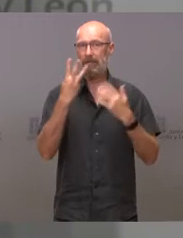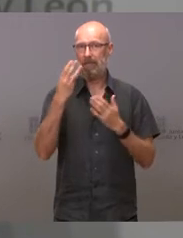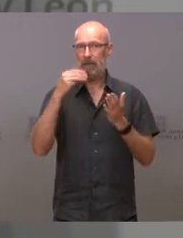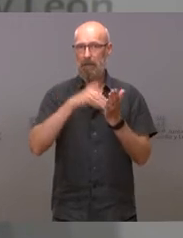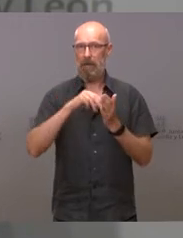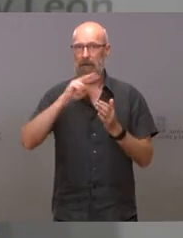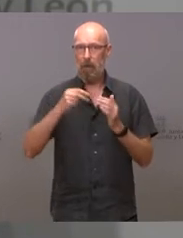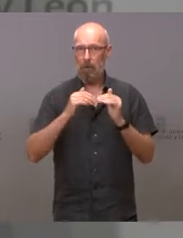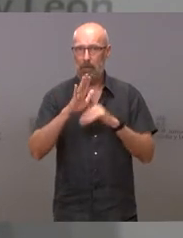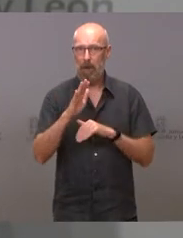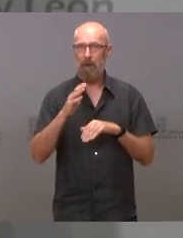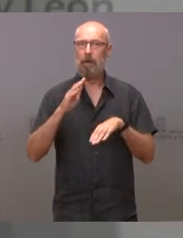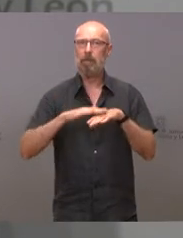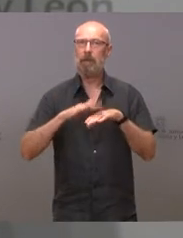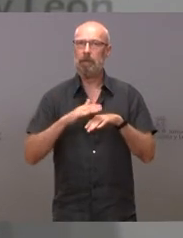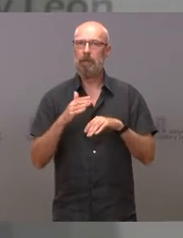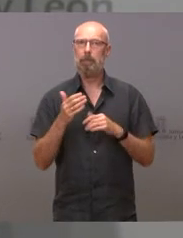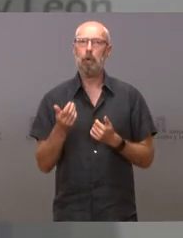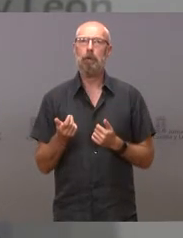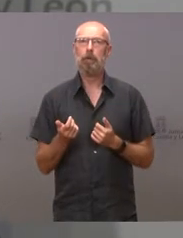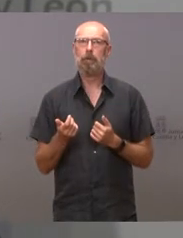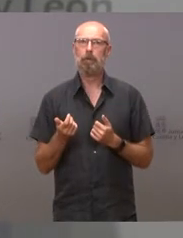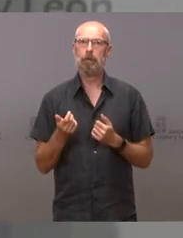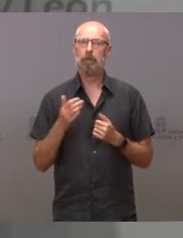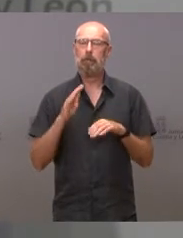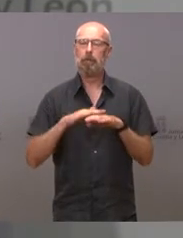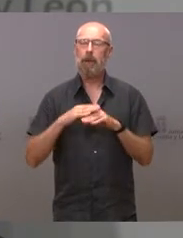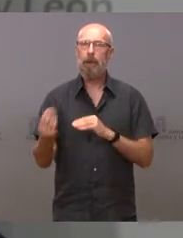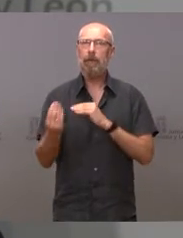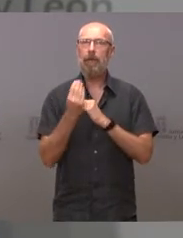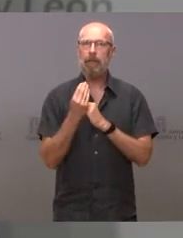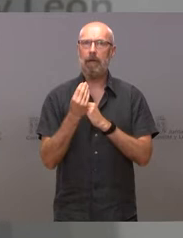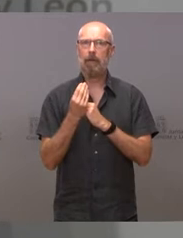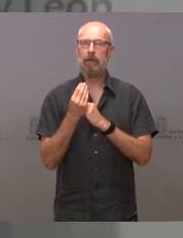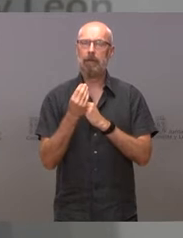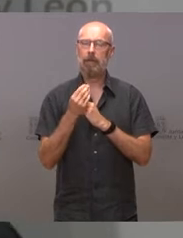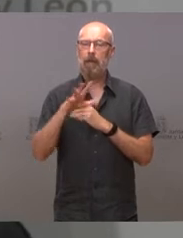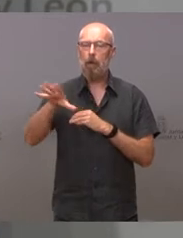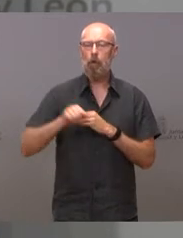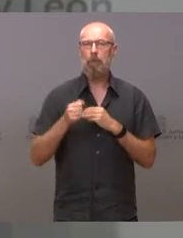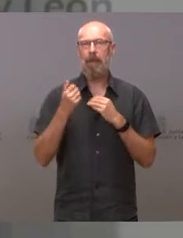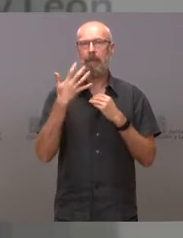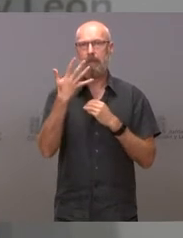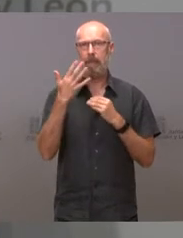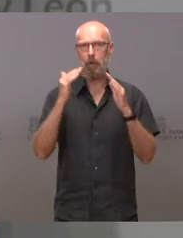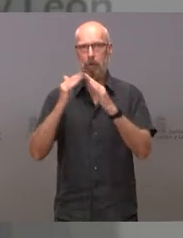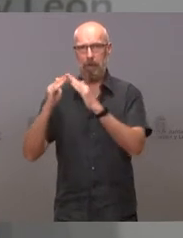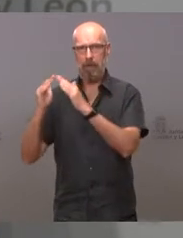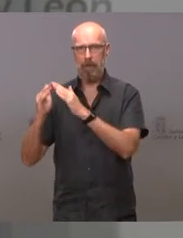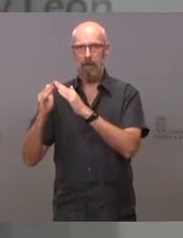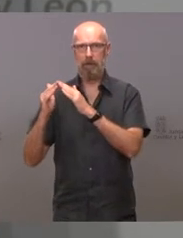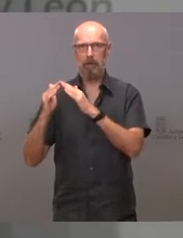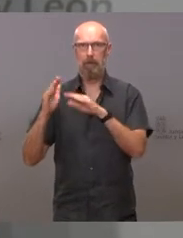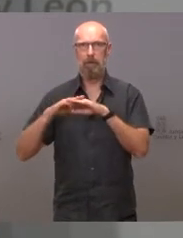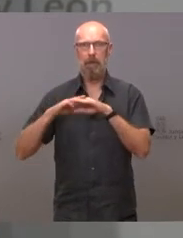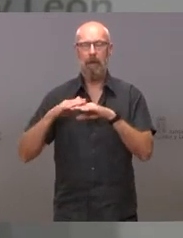al Ayuntamiento Valle Soletano de Valoría y La Buena para financiar la adquisición de cinco viviendas destinadas a mejorar el parque